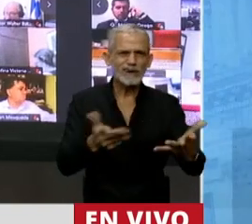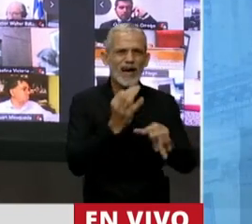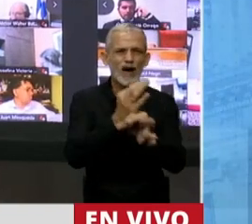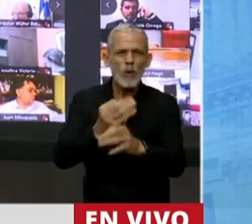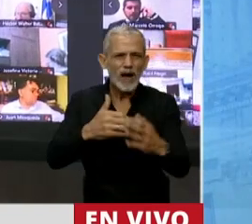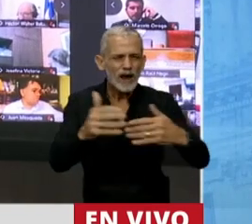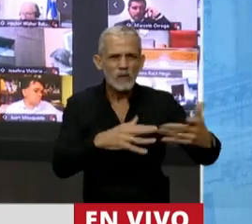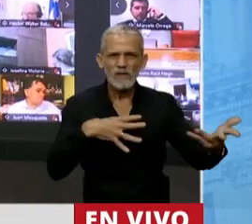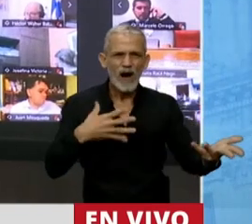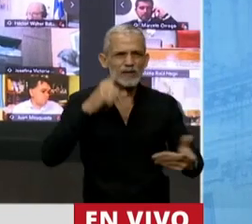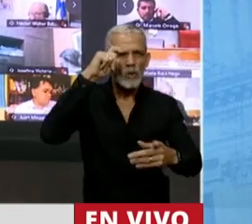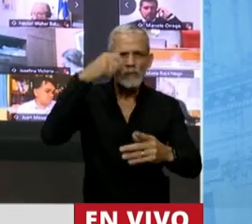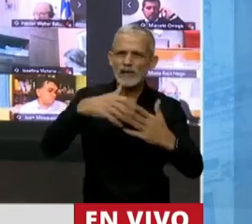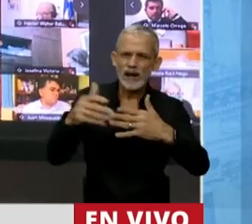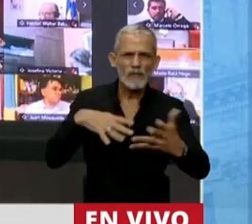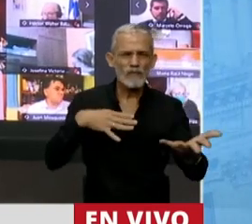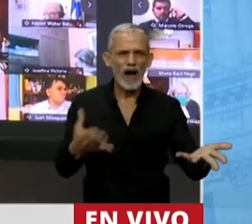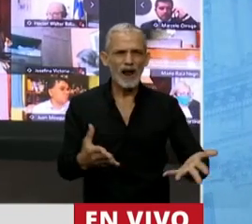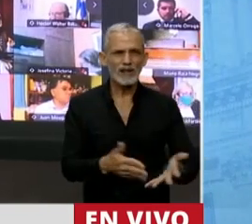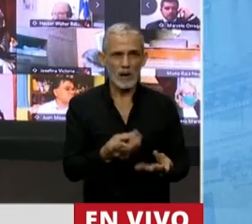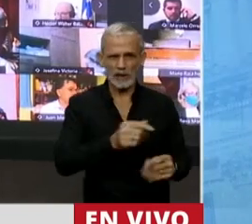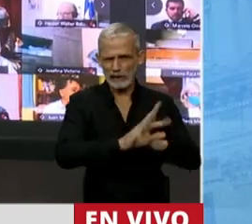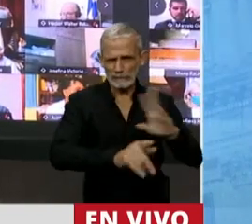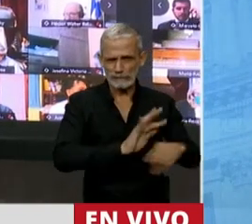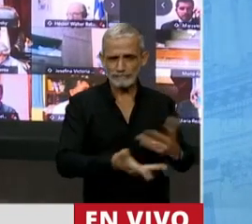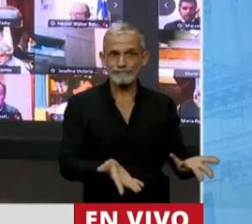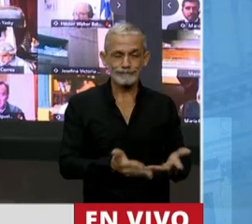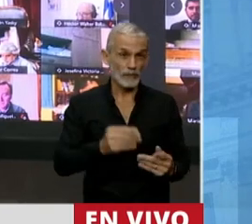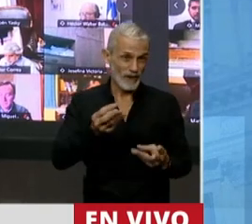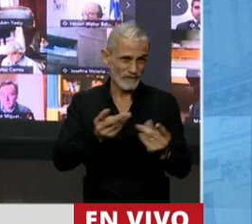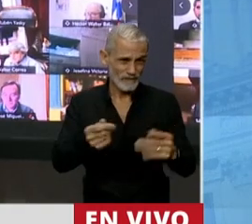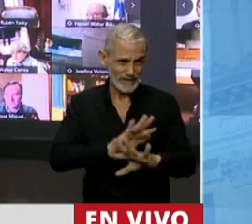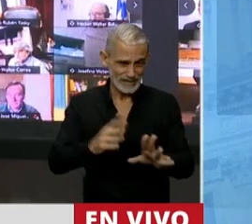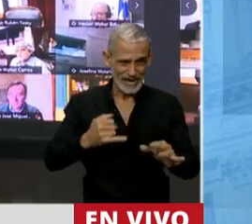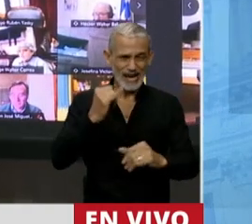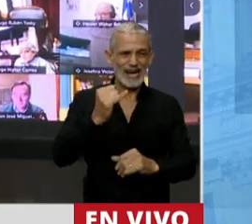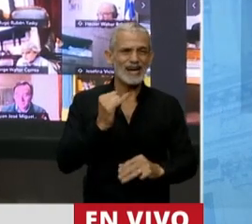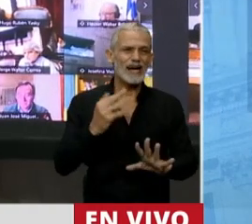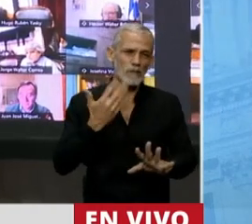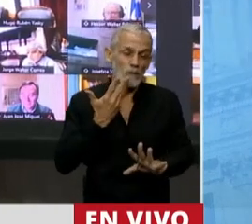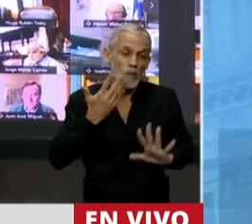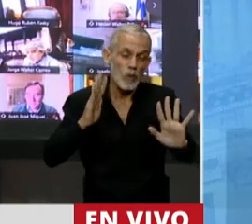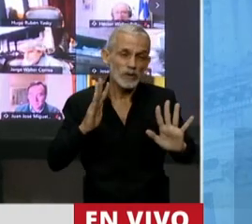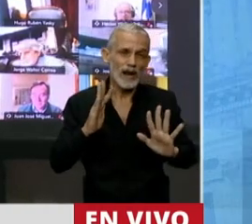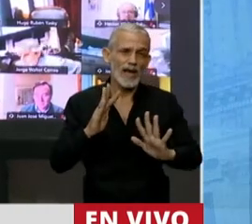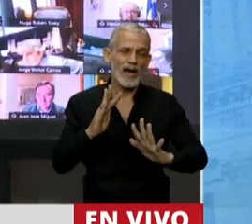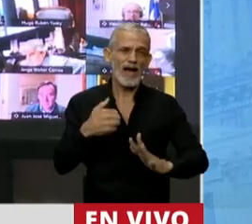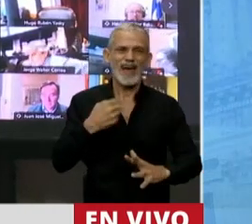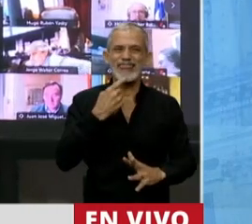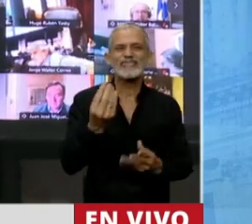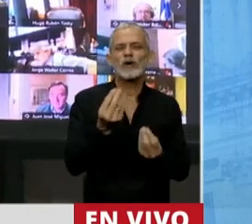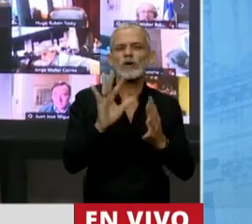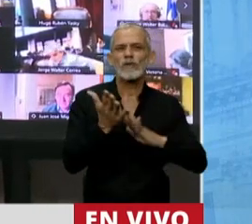escuelas u hospitales? Mire, para finalizar me gustaría hacerlo diciendo